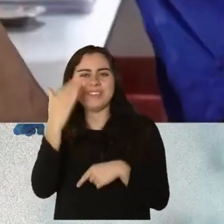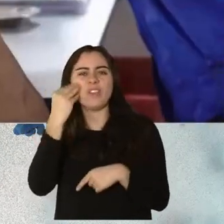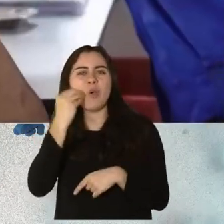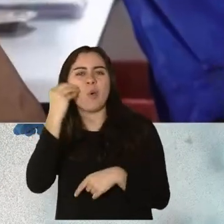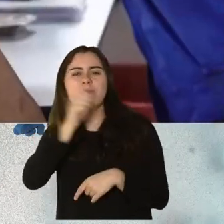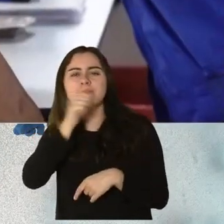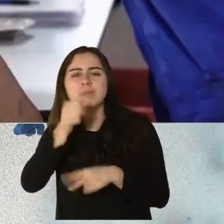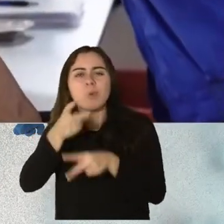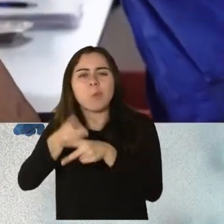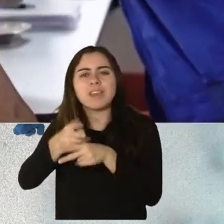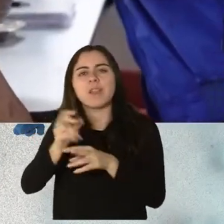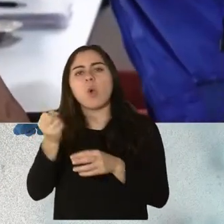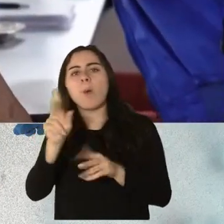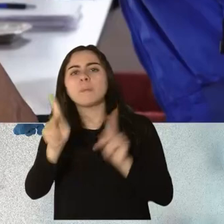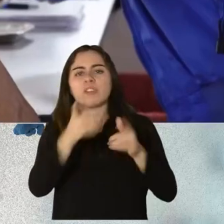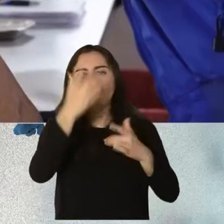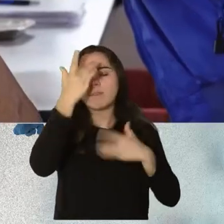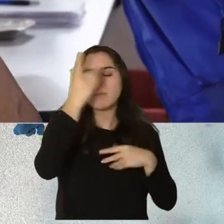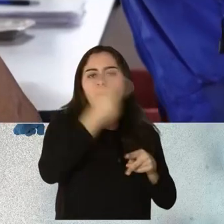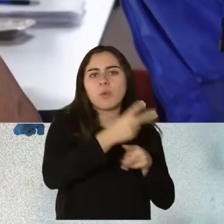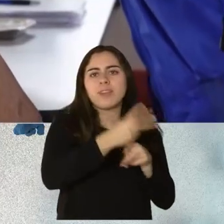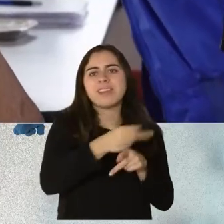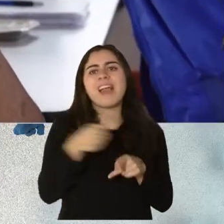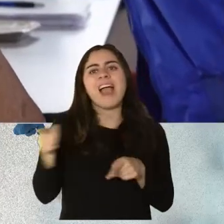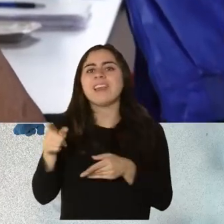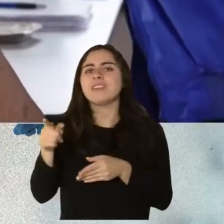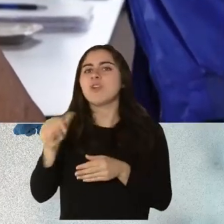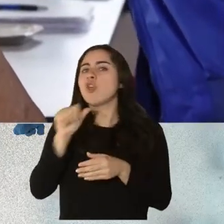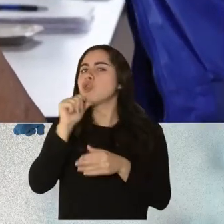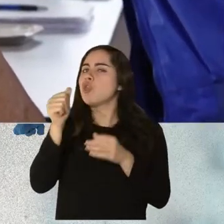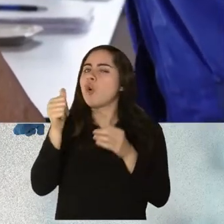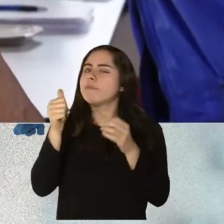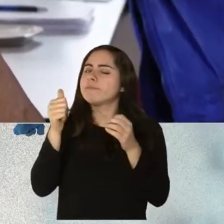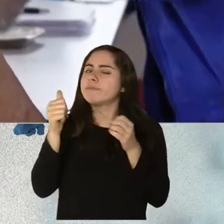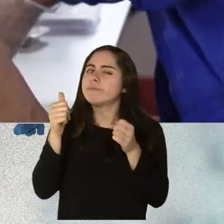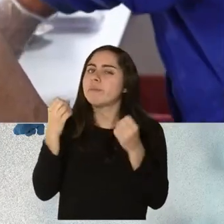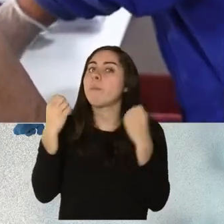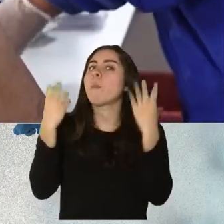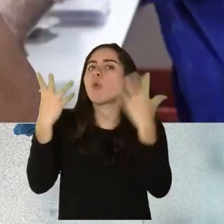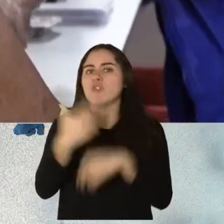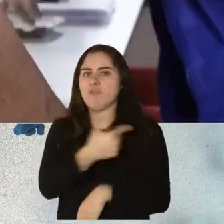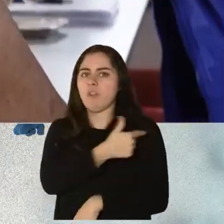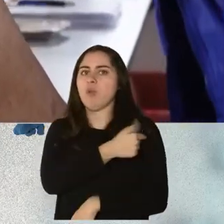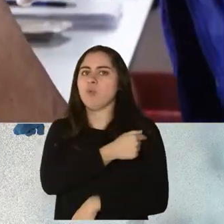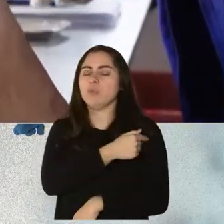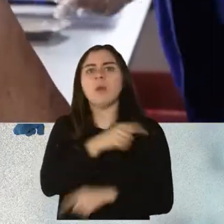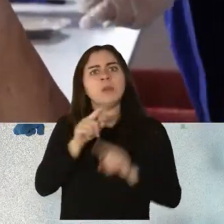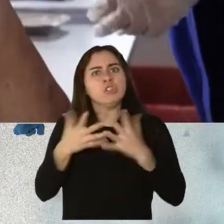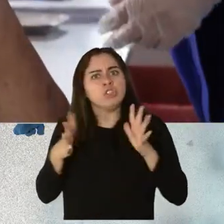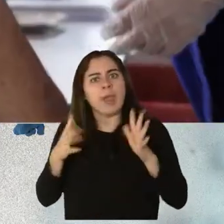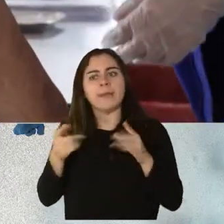número menor, ya han sido visitadas, un gran número de ellas. Y hemos vacunado más